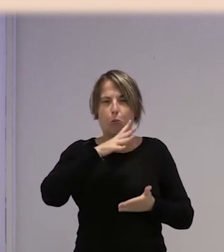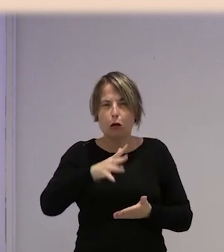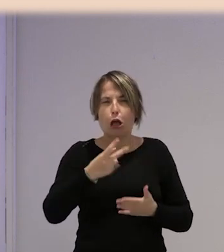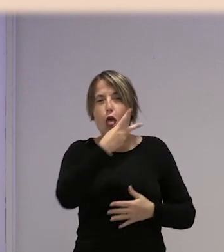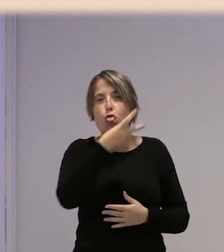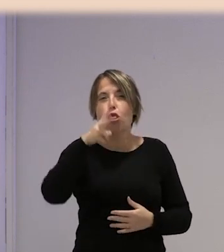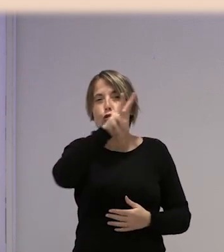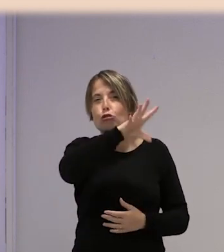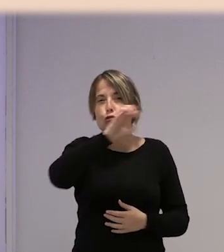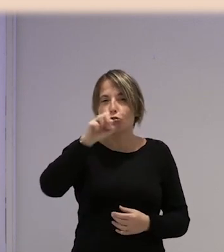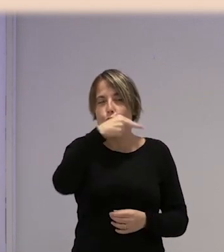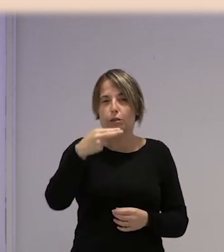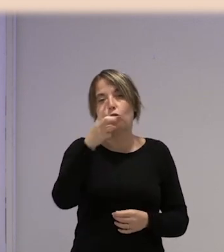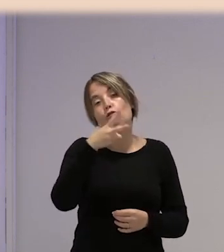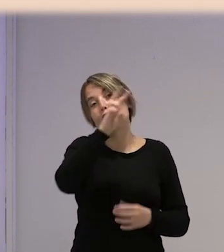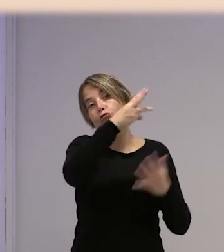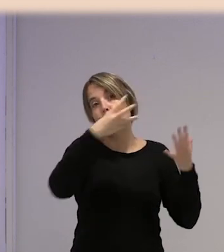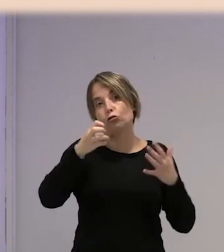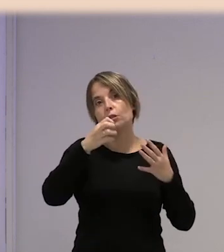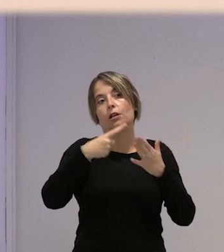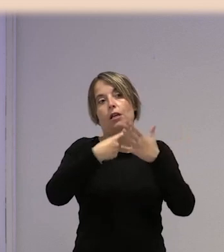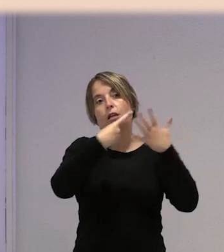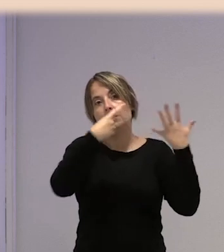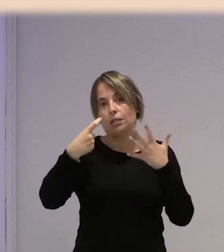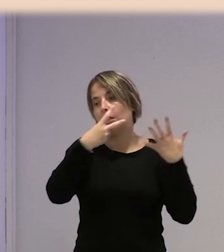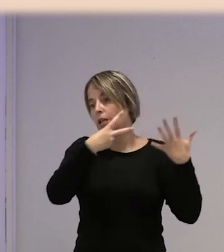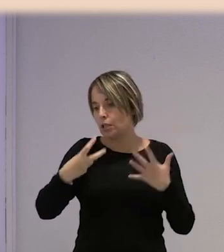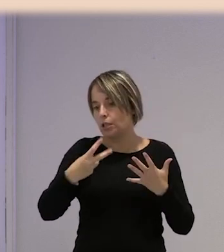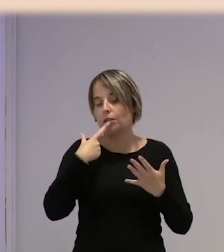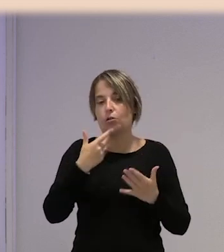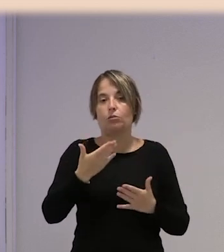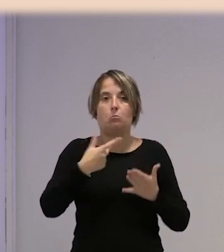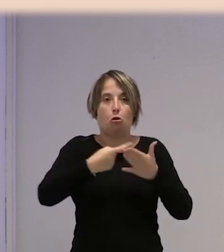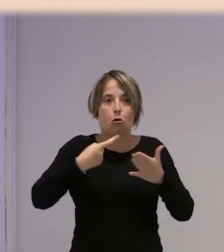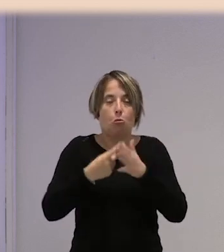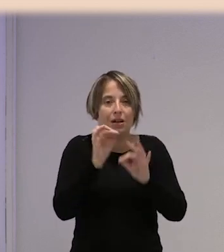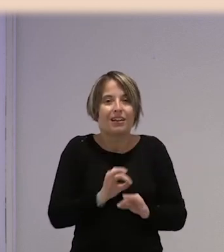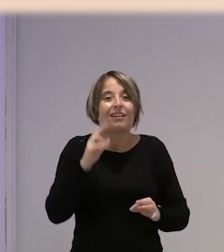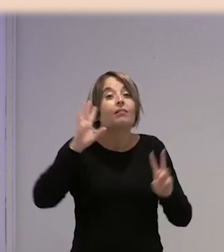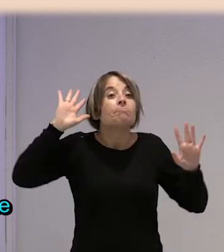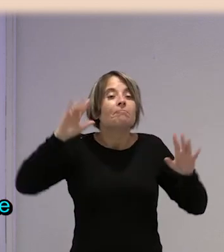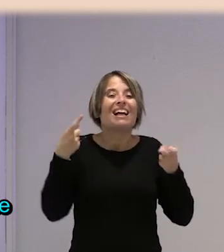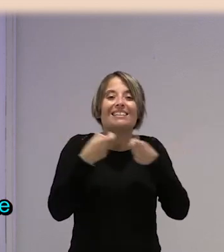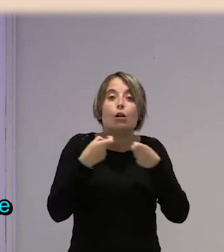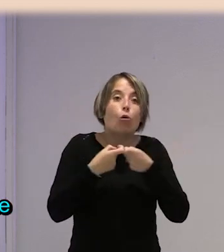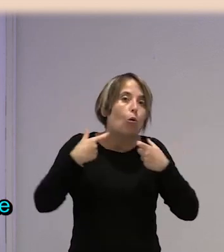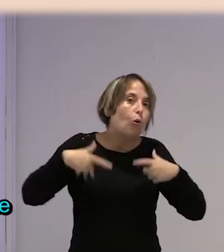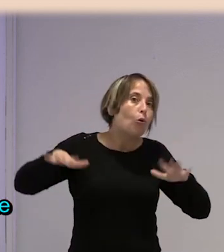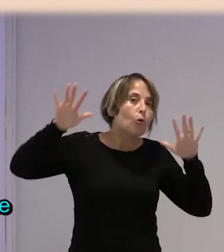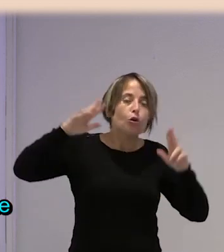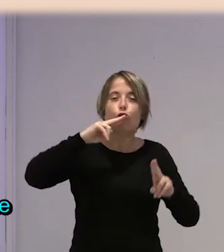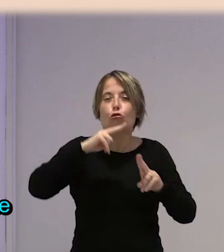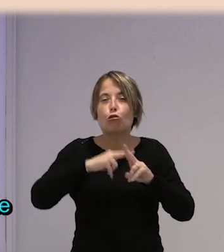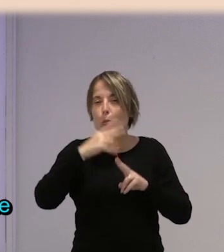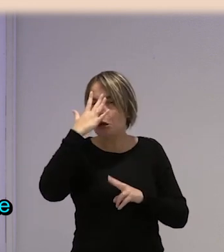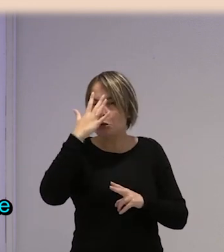son 250 o 280 euros, una le quitan 60, otra 70, otra no le cobran nada de un supuesto seguro. Los nombres no me